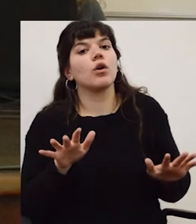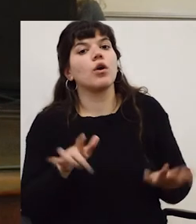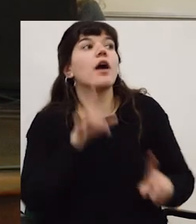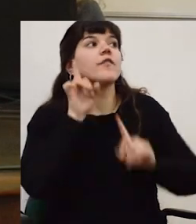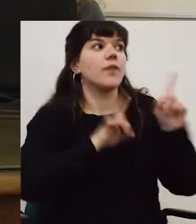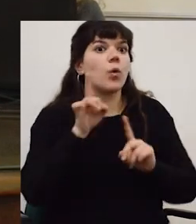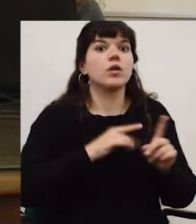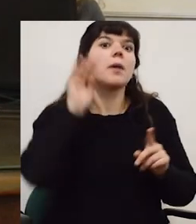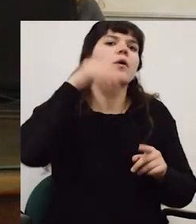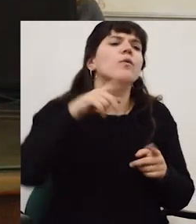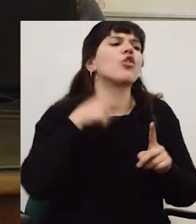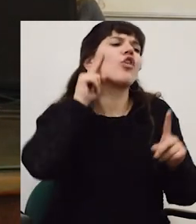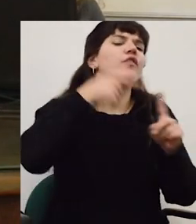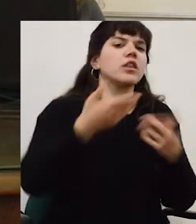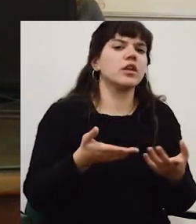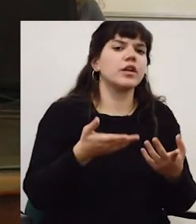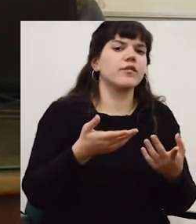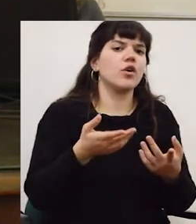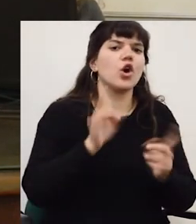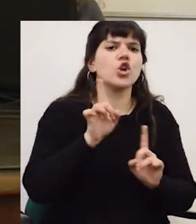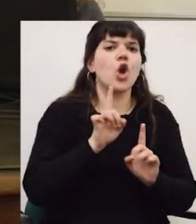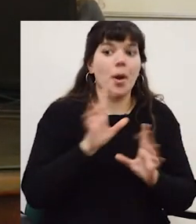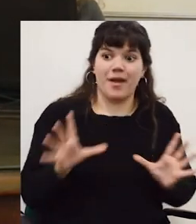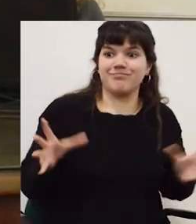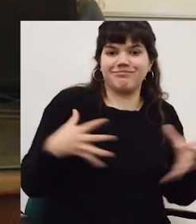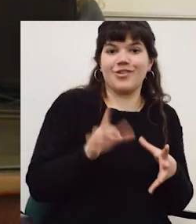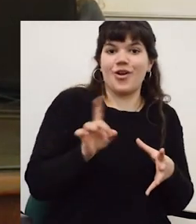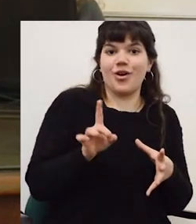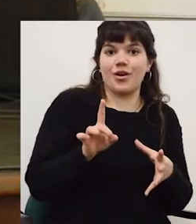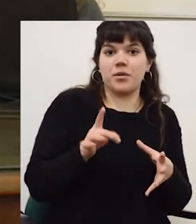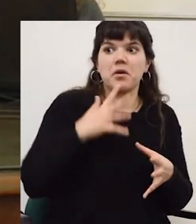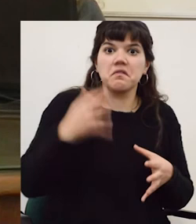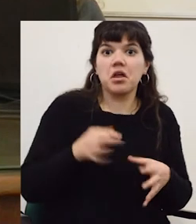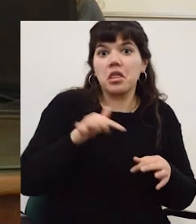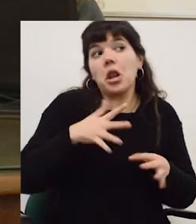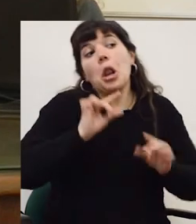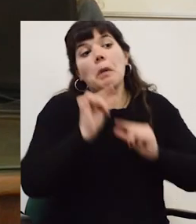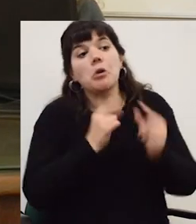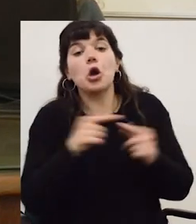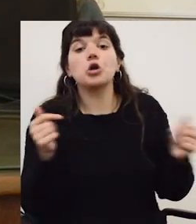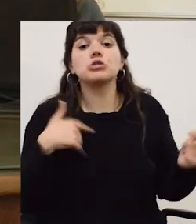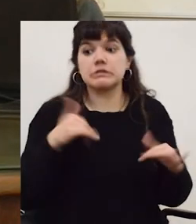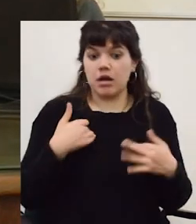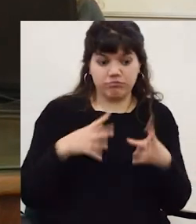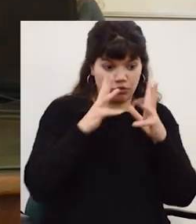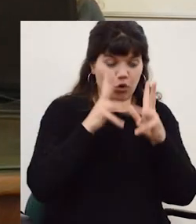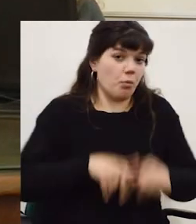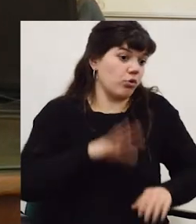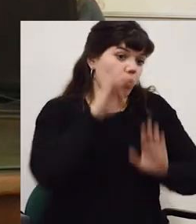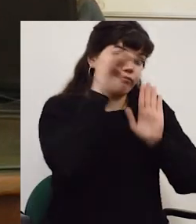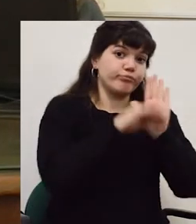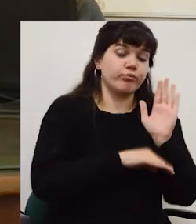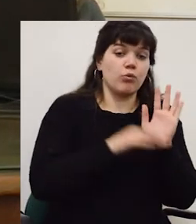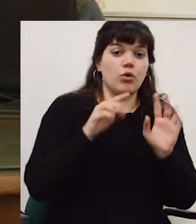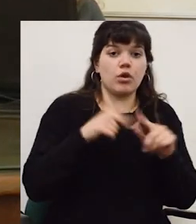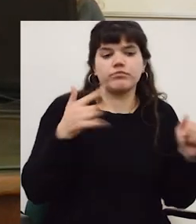la discusión en un Consejo de Cultivo Central de bueno la Universidad de República ¿a dónde va a mirar? no para homogenizar sino para decir bueno